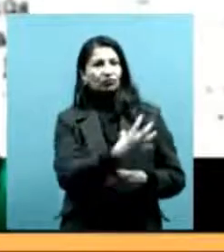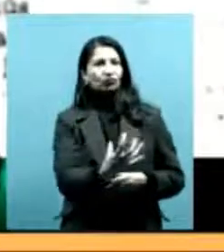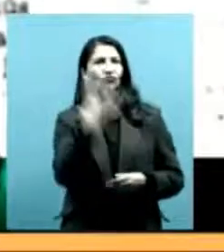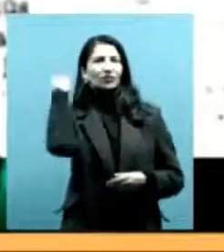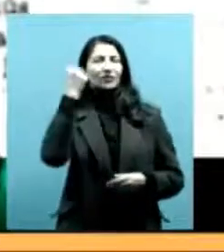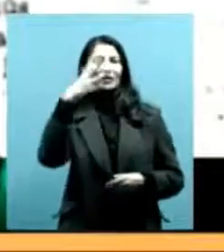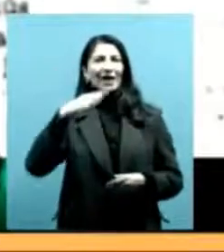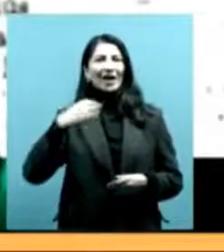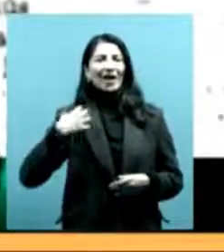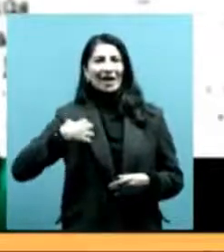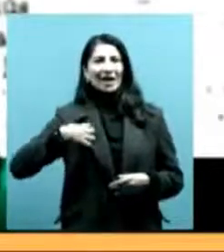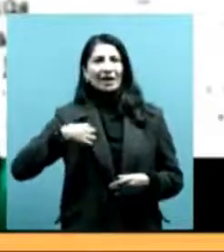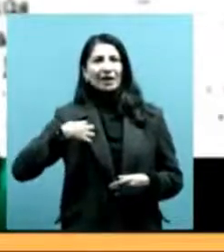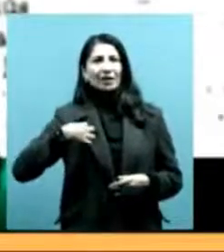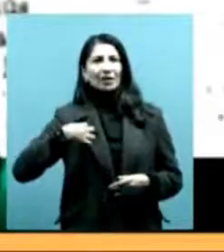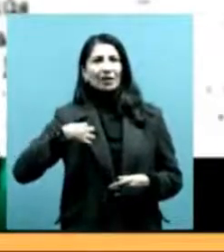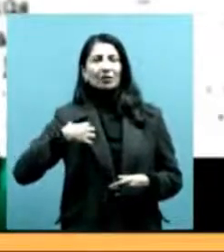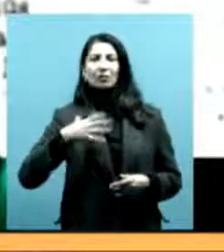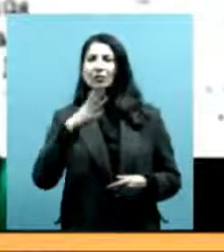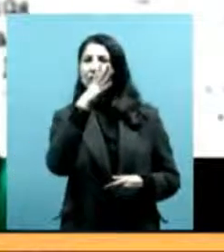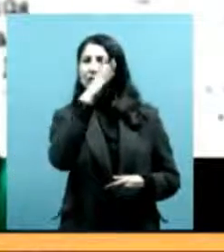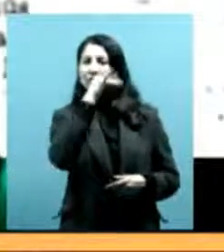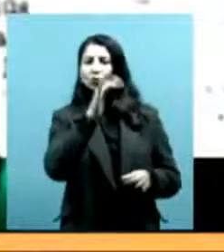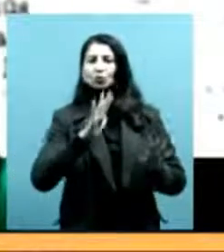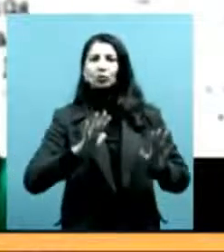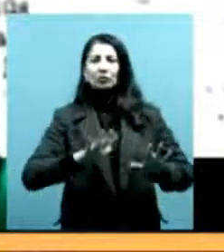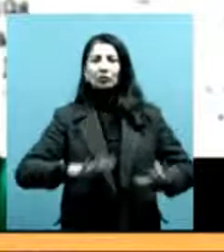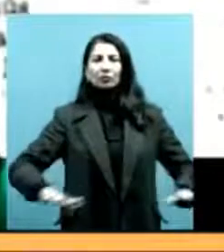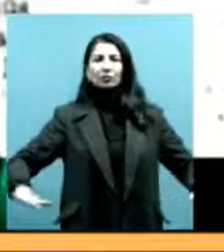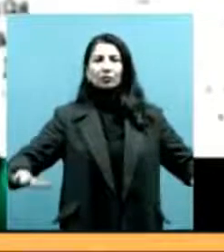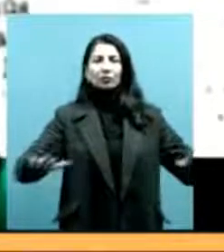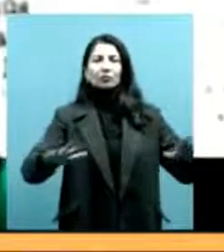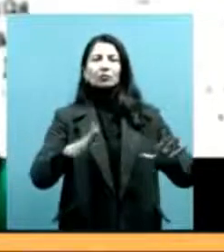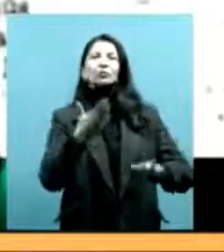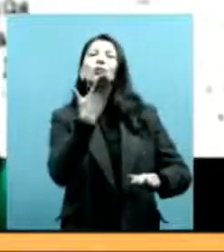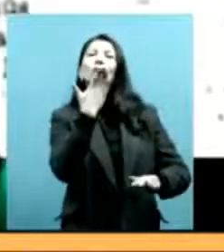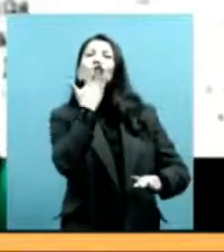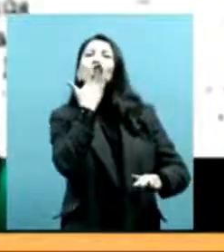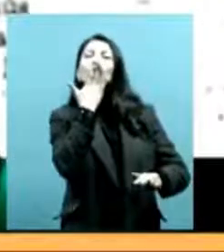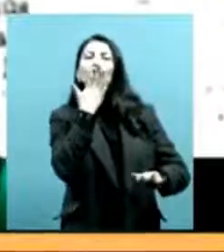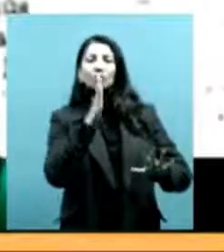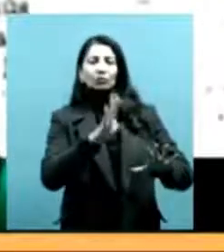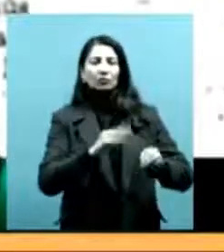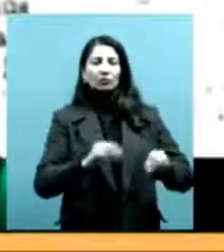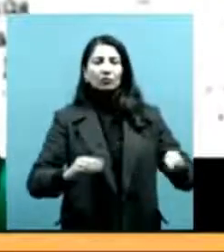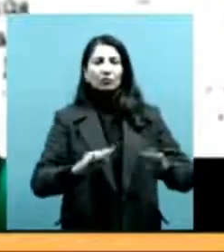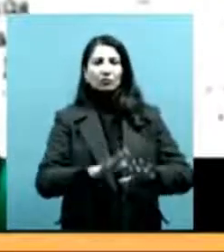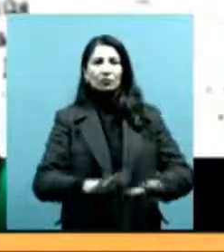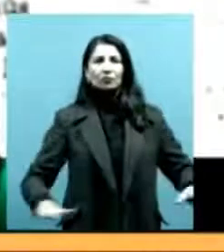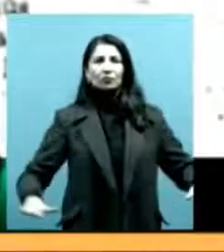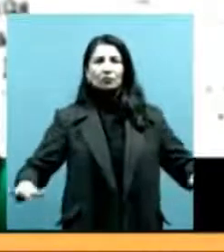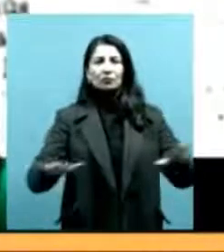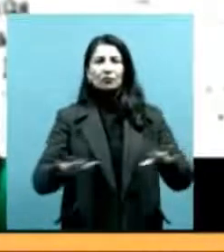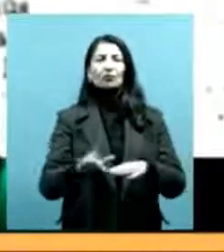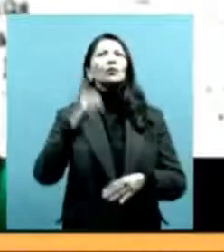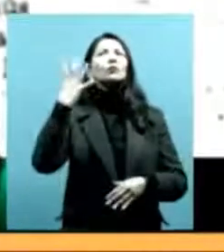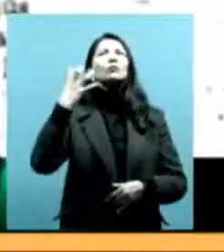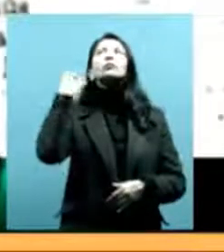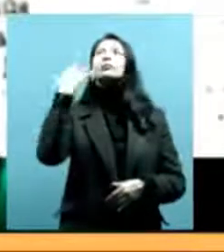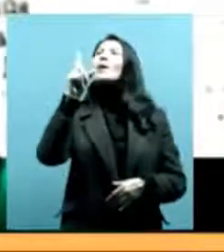acceden a la tierra, porque antes era territorio indígena, territorio mapuche. Estamos hablando de 1880,